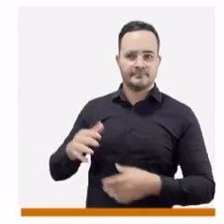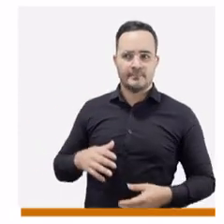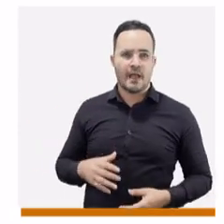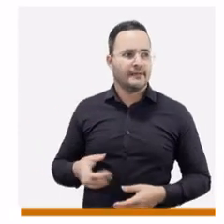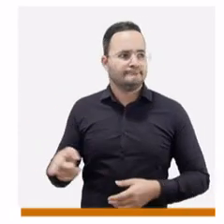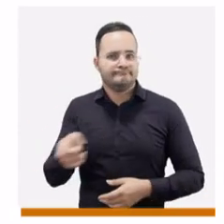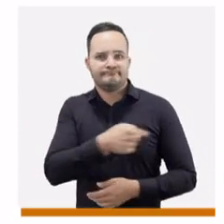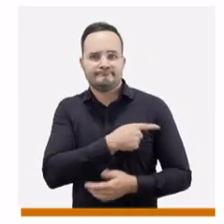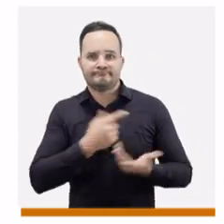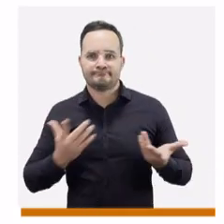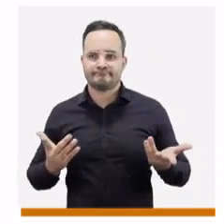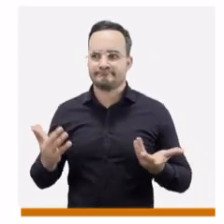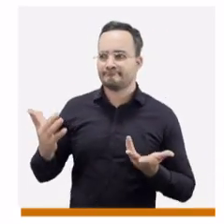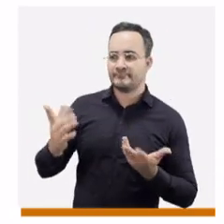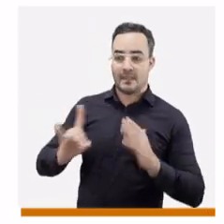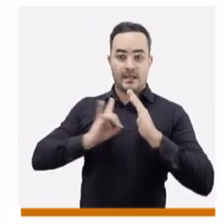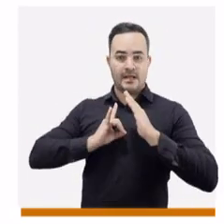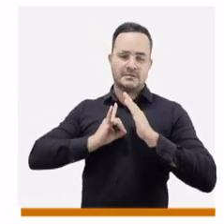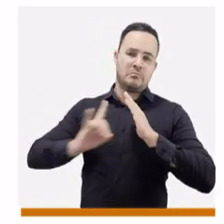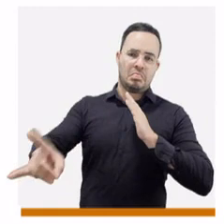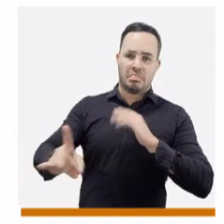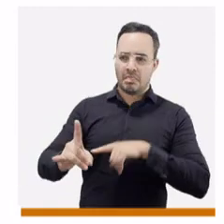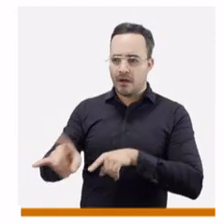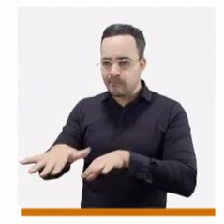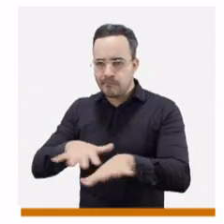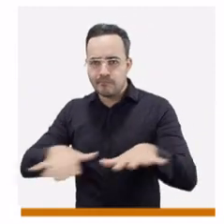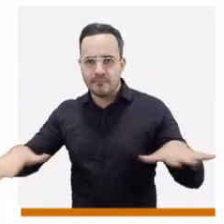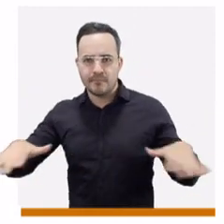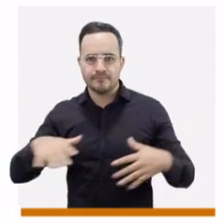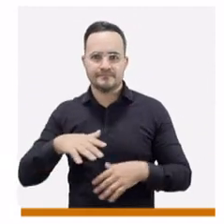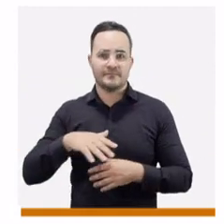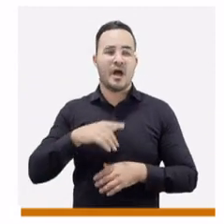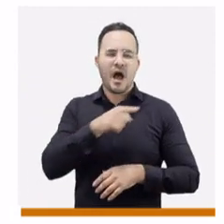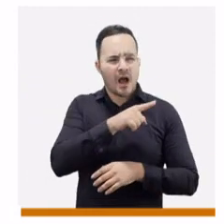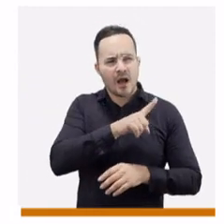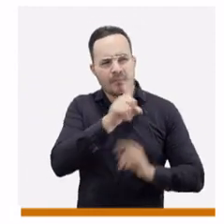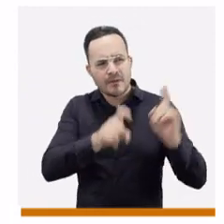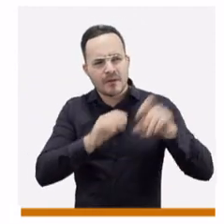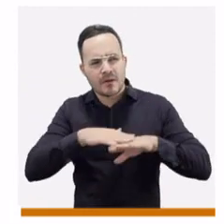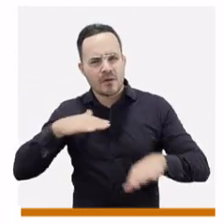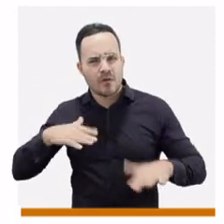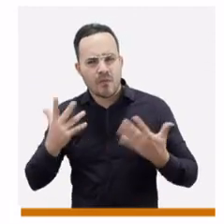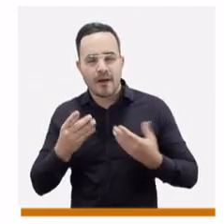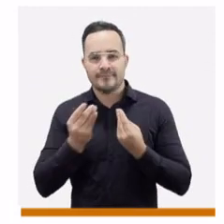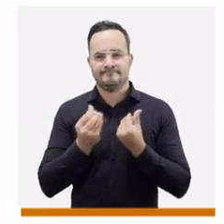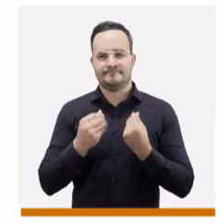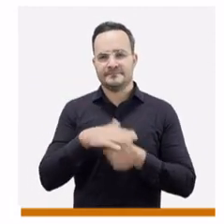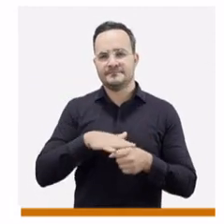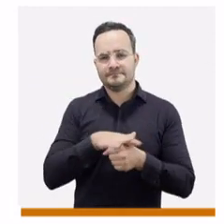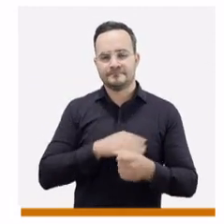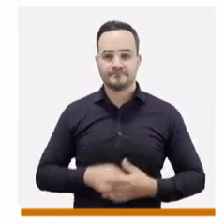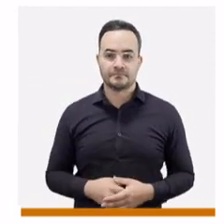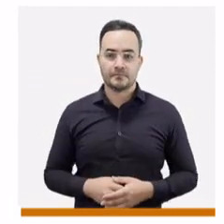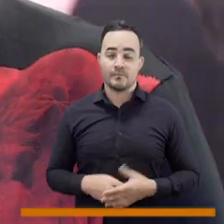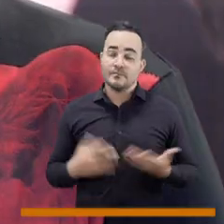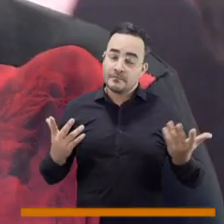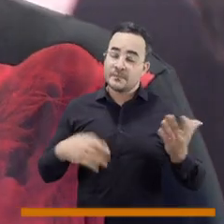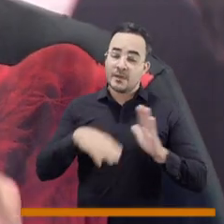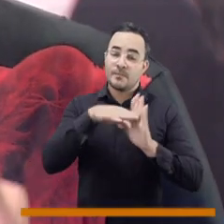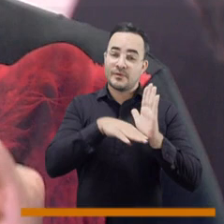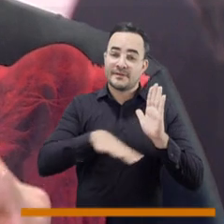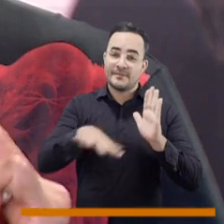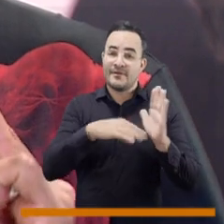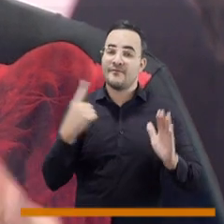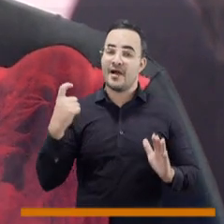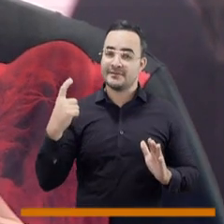situación de los tenedores de animales de compañía que están en grave situación económica. Hace falta una política pública,